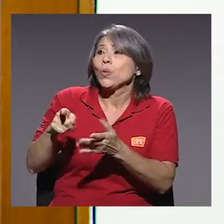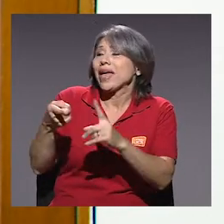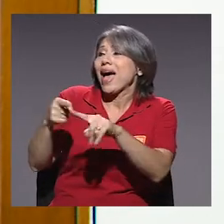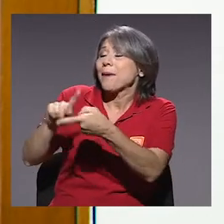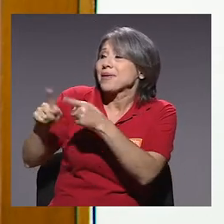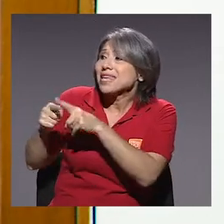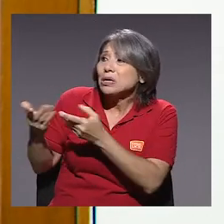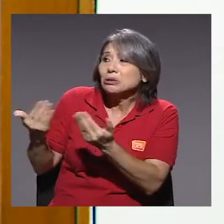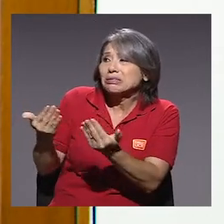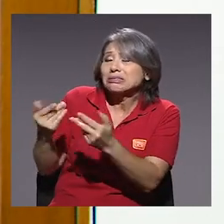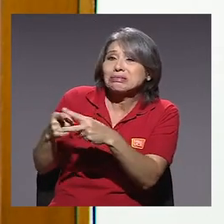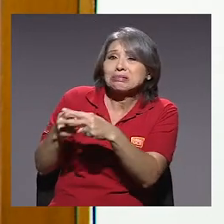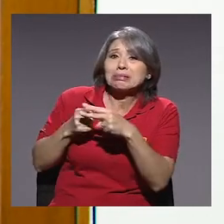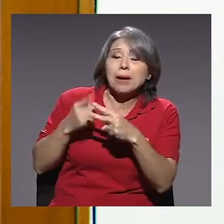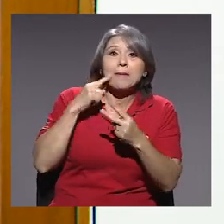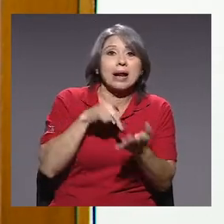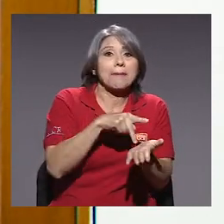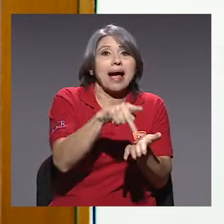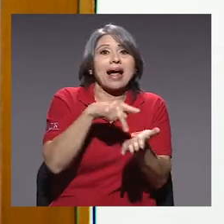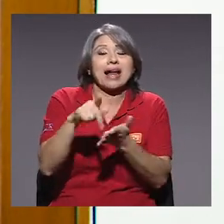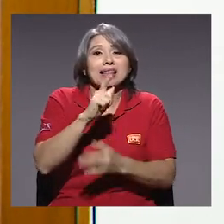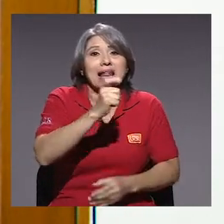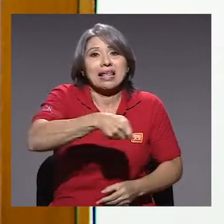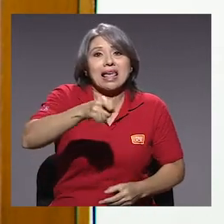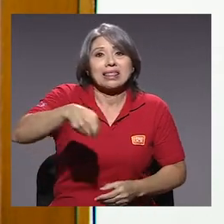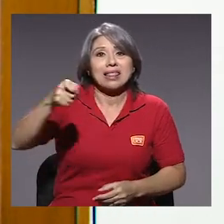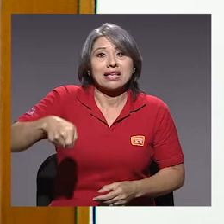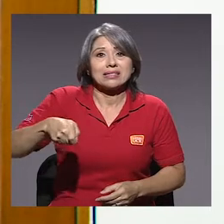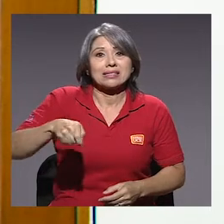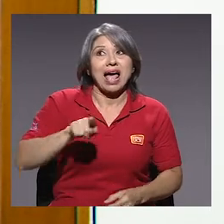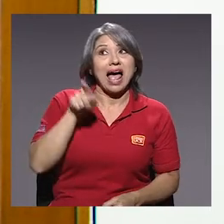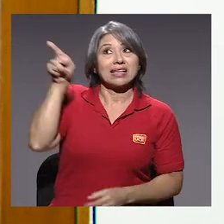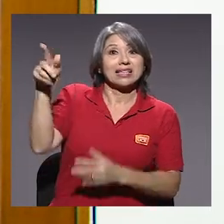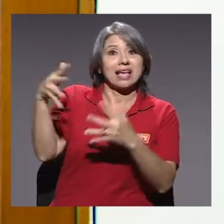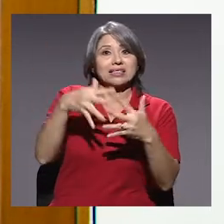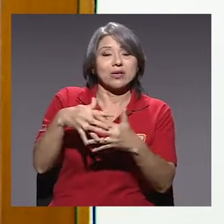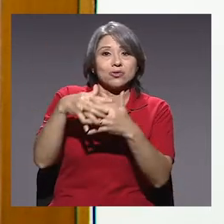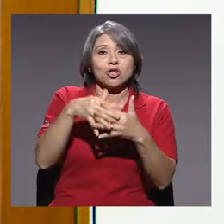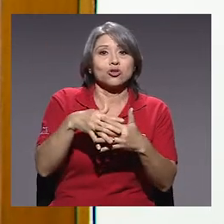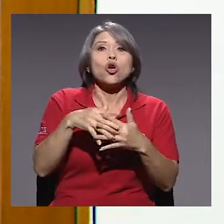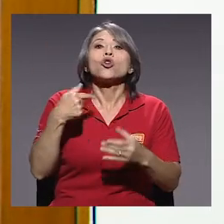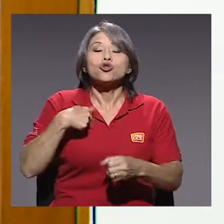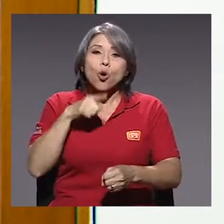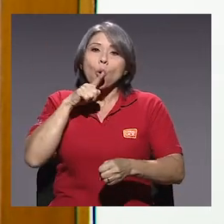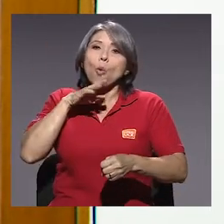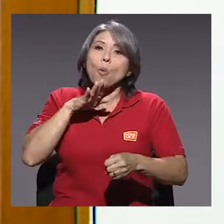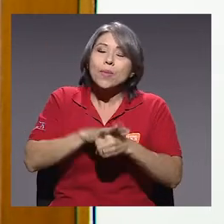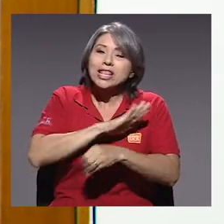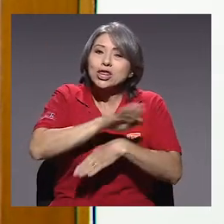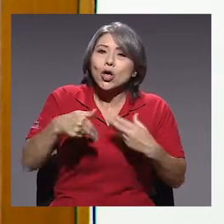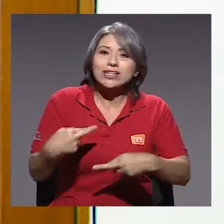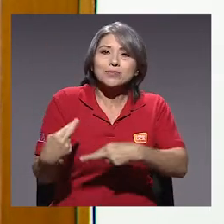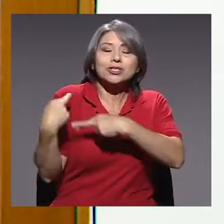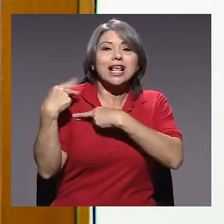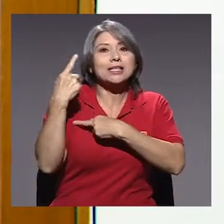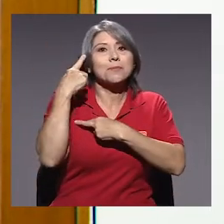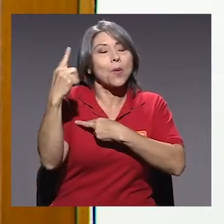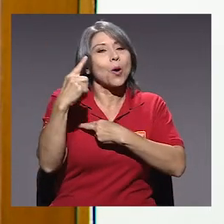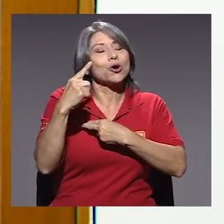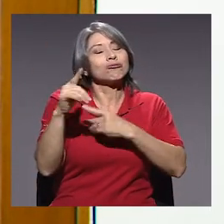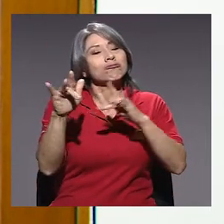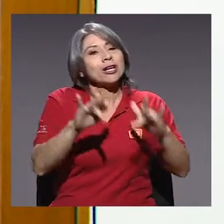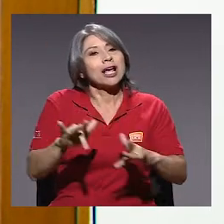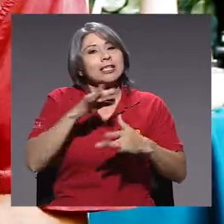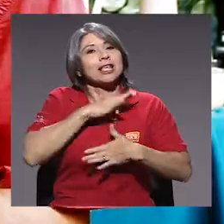poder pagar las tarjetas mientras estaba allá. Cumplí todas mis responsabilidades, por obra y gracia del Espíritu